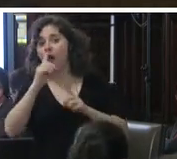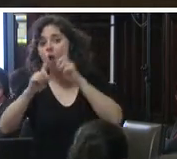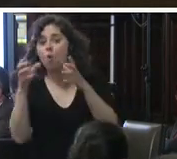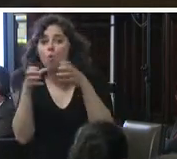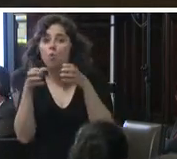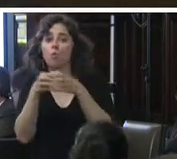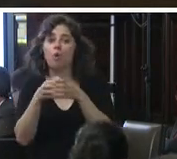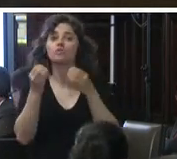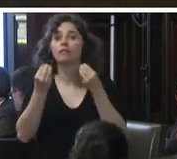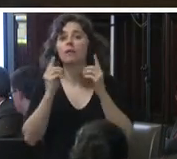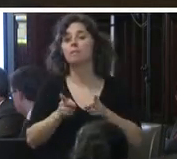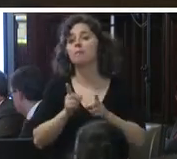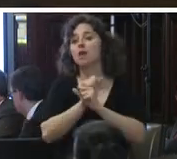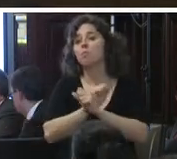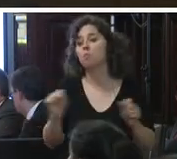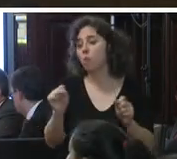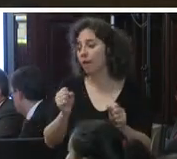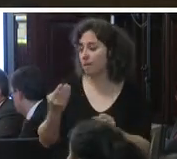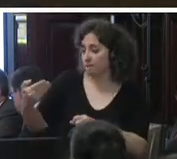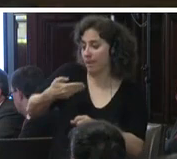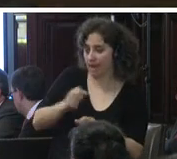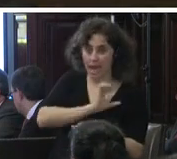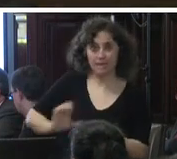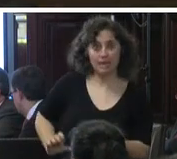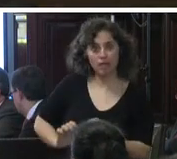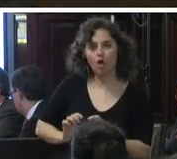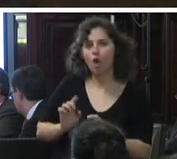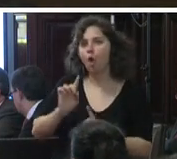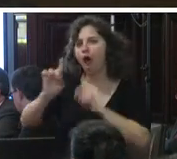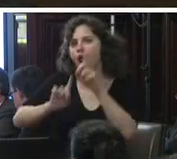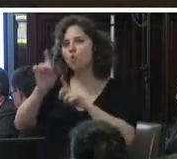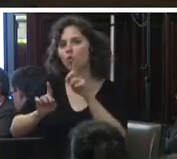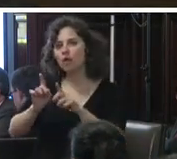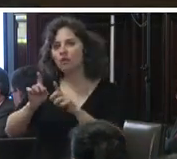también expresan y demandan al Estado medidas más